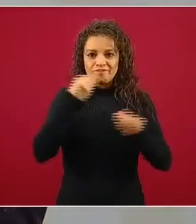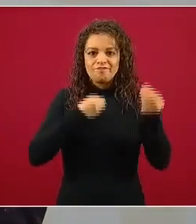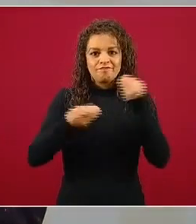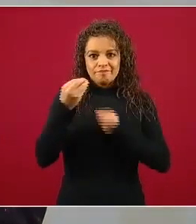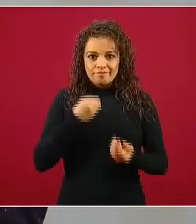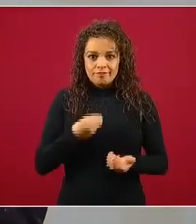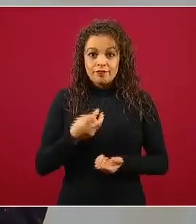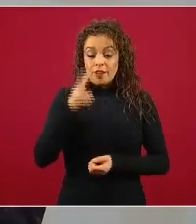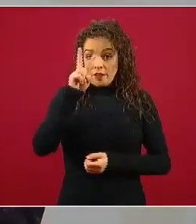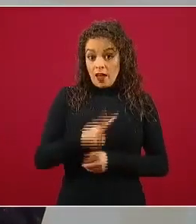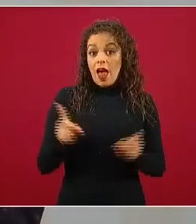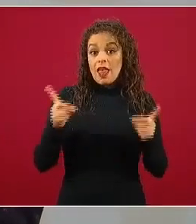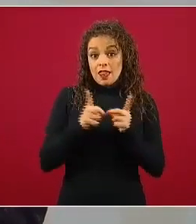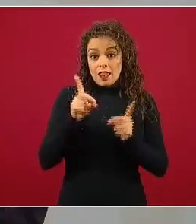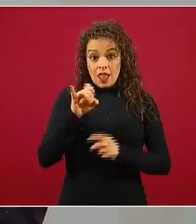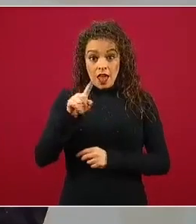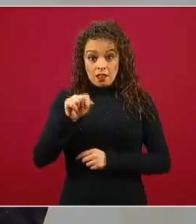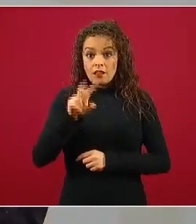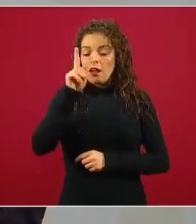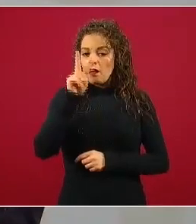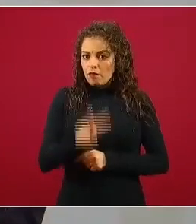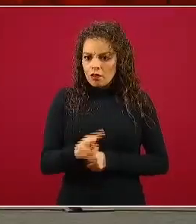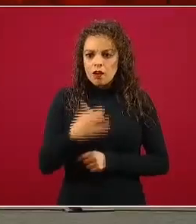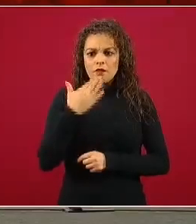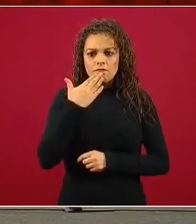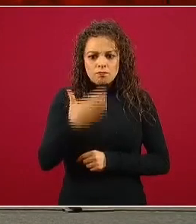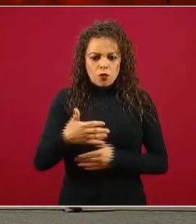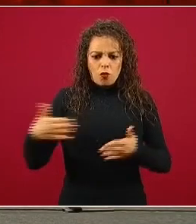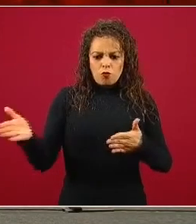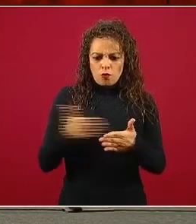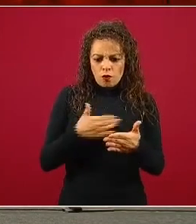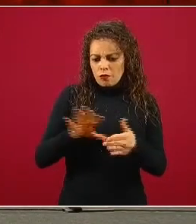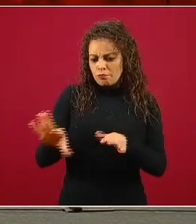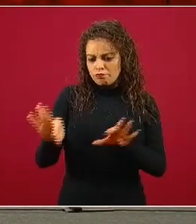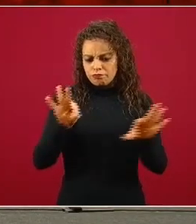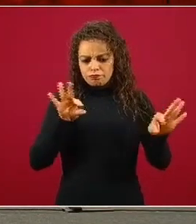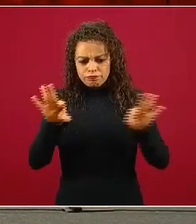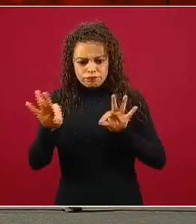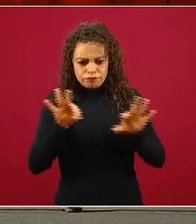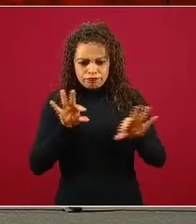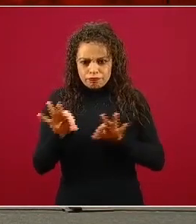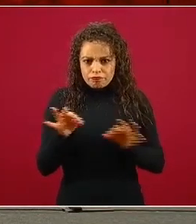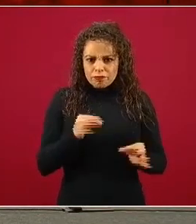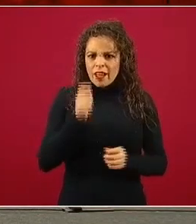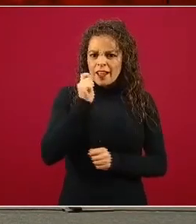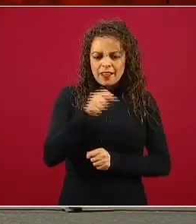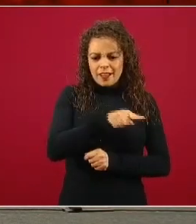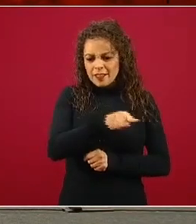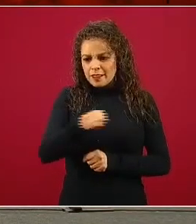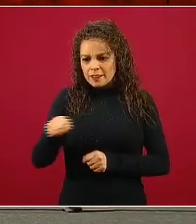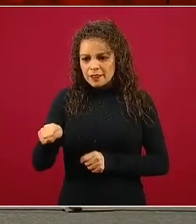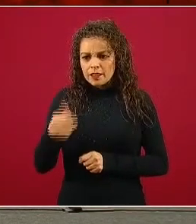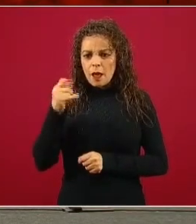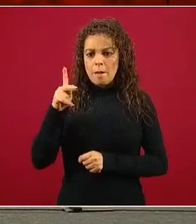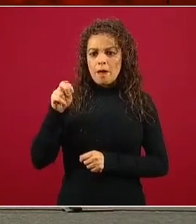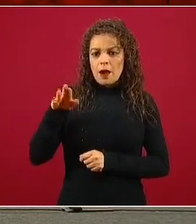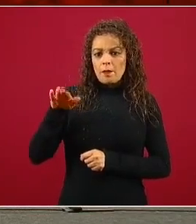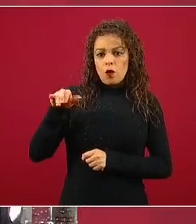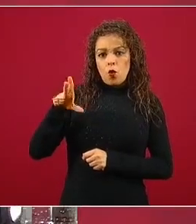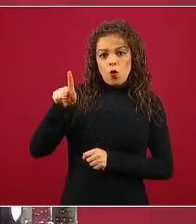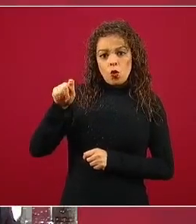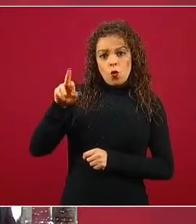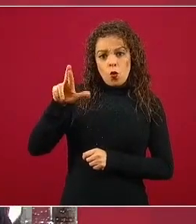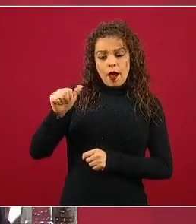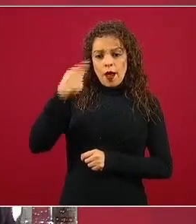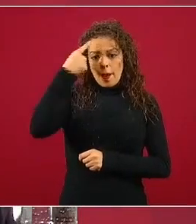dieta también es una forma de ponernos a cocinar, de elegir nuestros alimentos, incluso entrarle a la permacultura y a tratar de